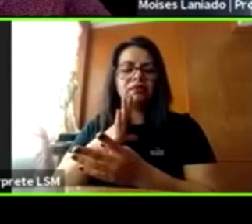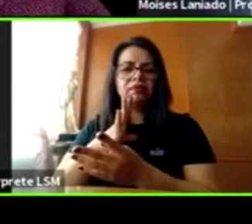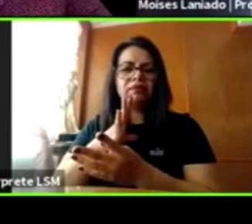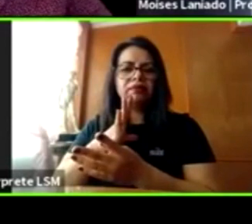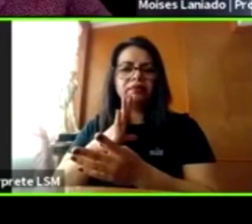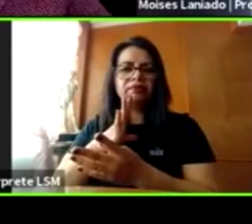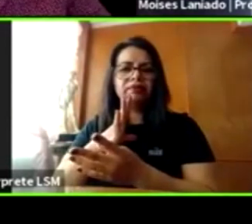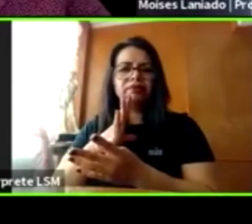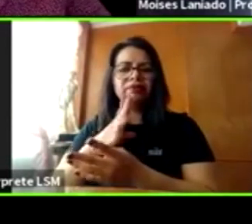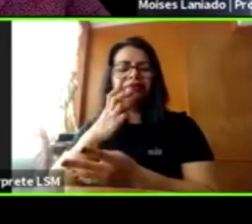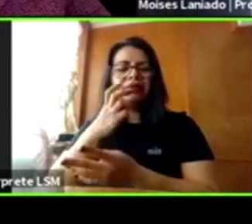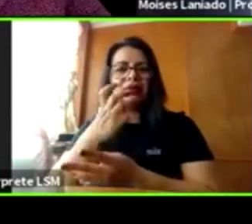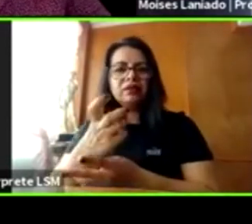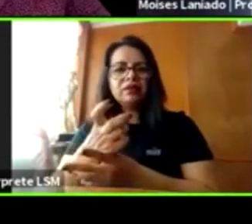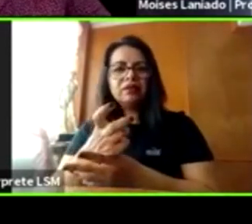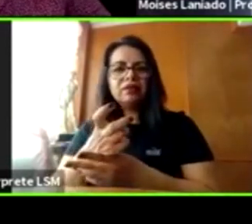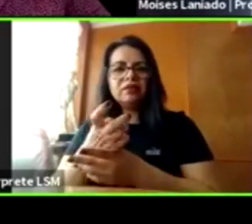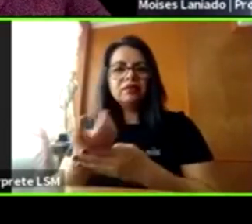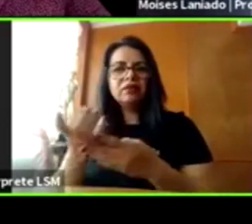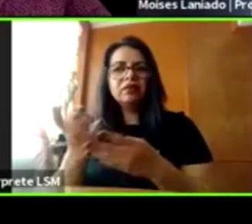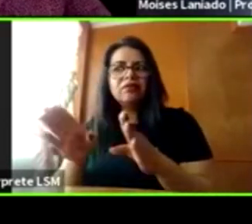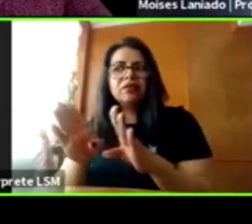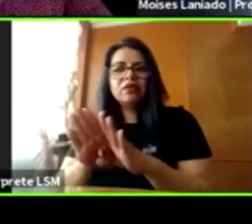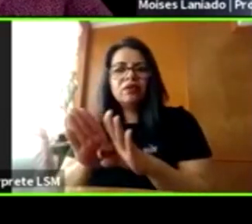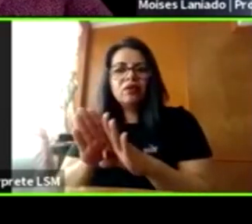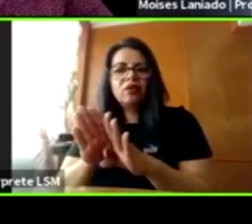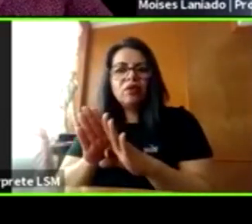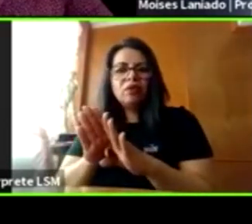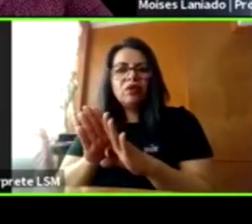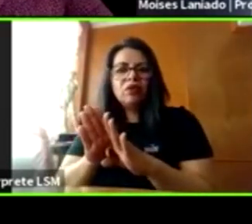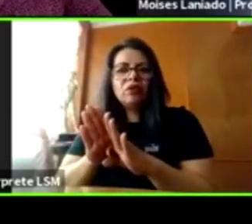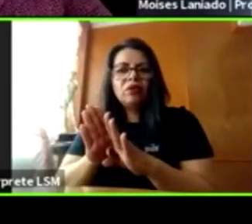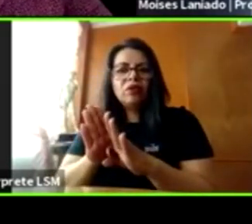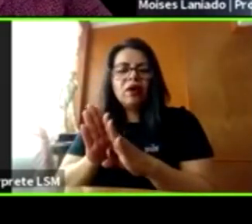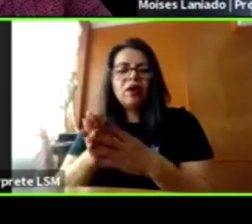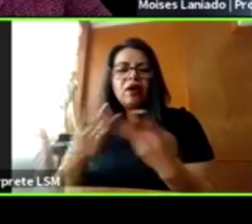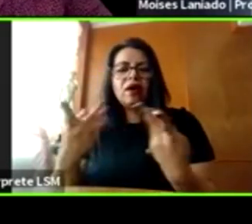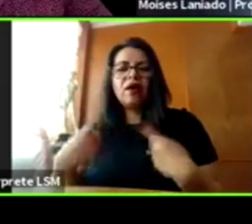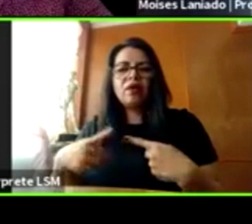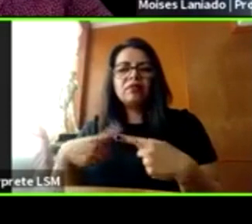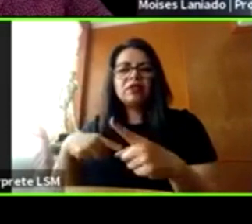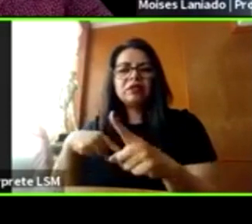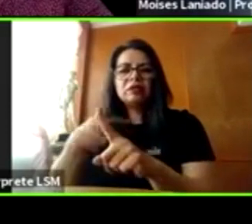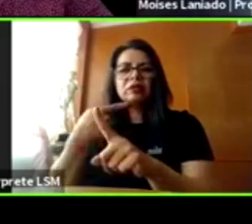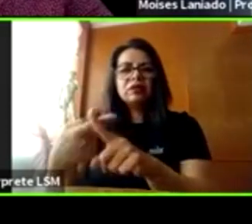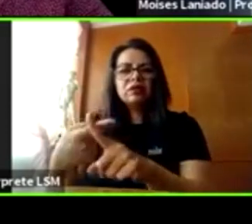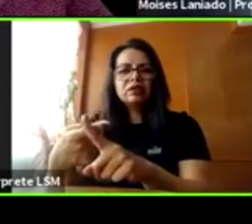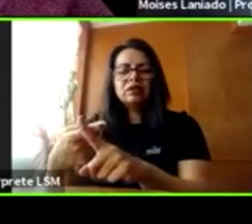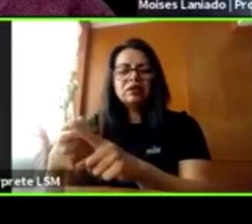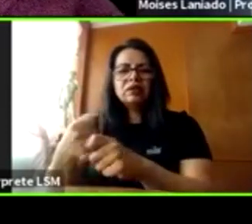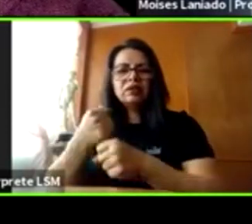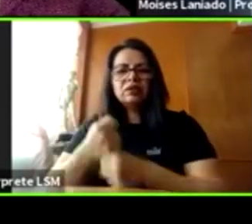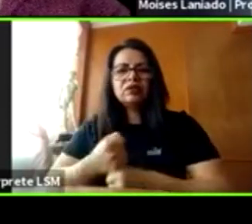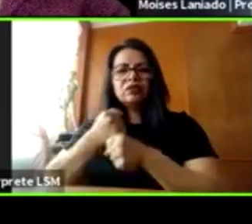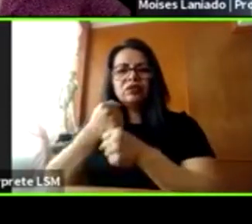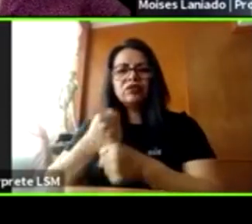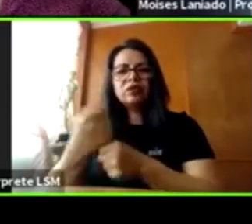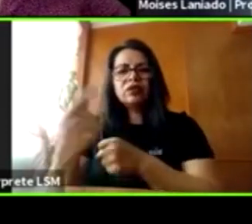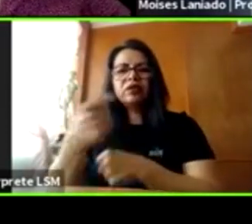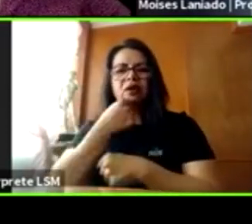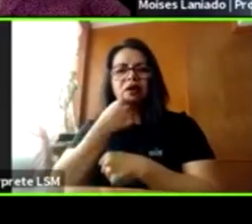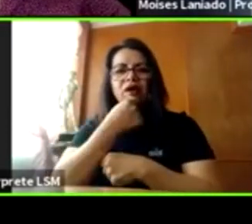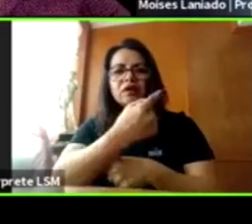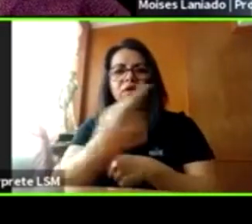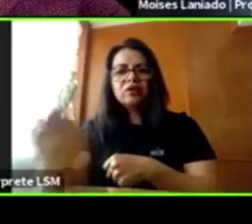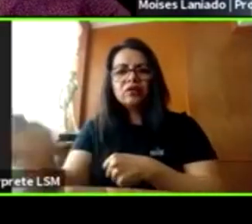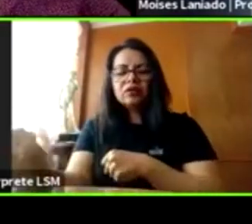es eso. ¿Cómo acercarse a ellos? ¿Dabas algunas pistas, Moisés, de cómo acercarse a los niños? ¿Cómo volver o cómo